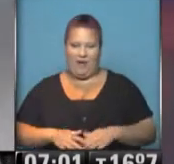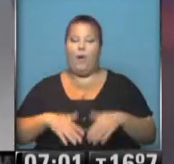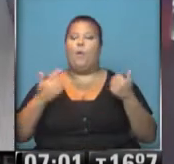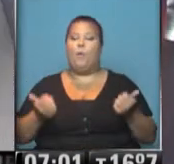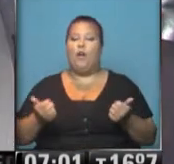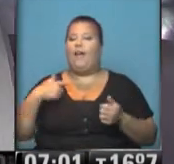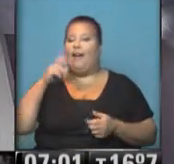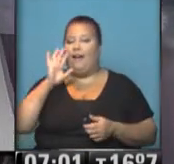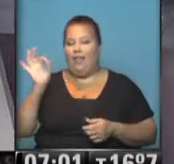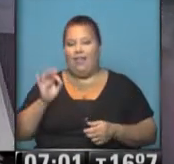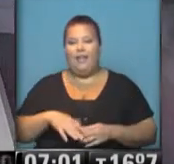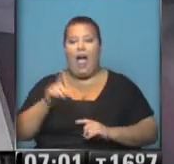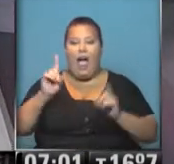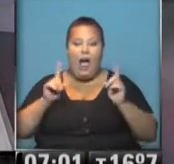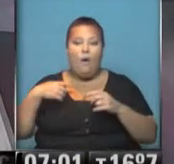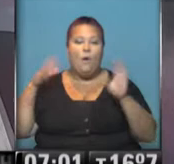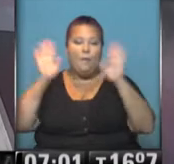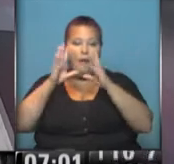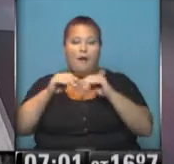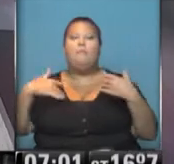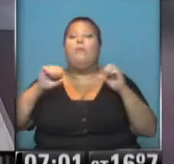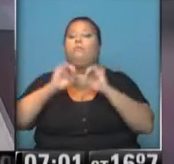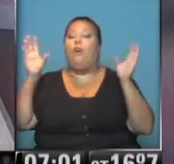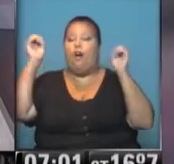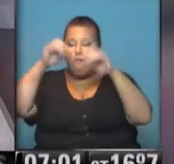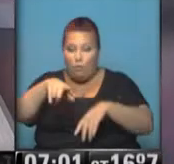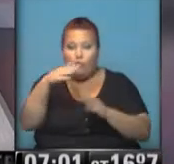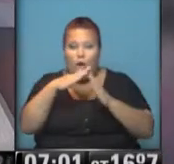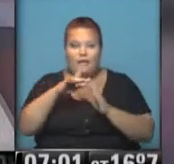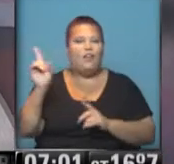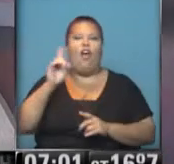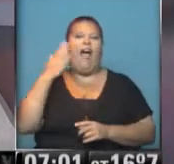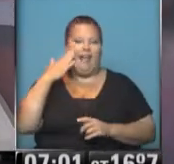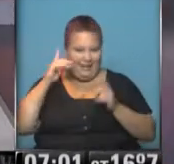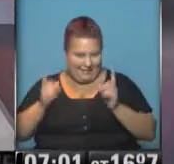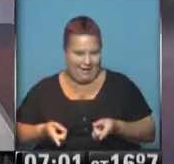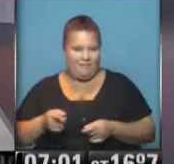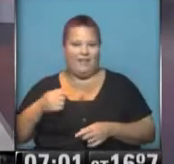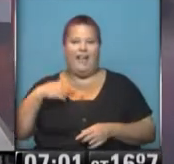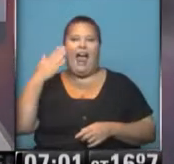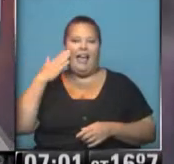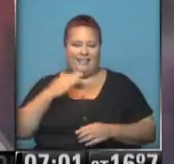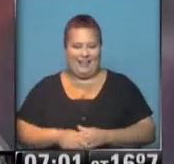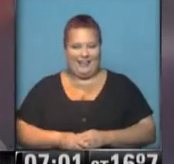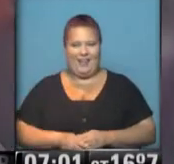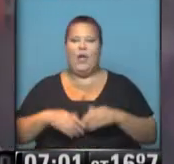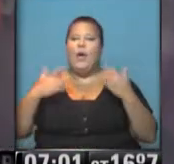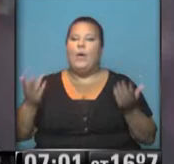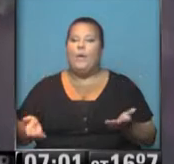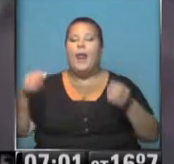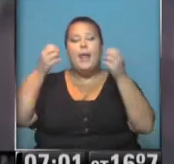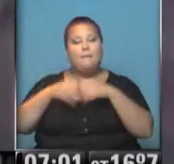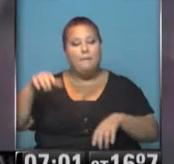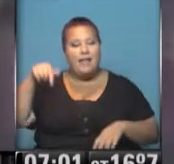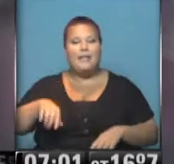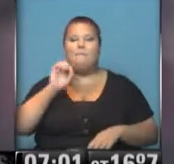vamos a ver, yo no vi todavía en el estudio, quizás por ahí después no está armando. Por ahí aparece, ¿vos armaste en tu casa? No, a la tarde también, tengo la a la tarde. Bueno, vamos a empezar